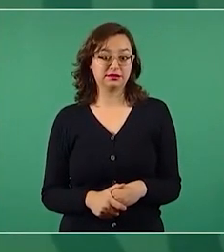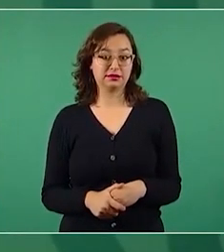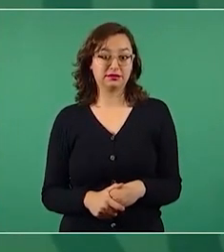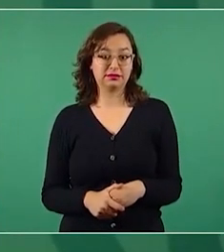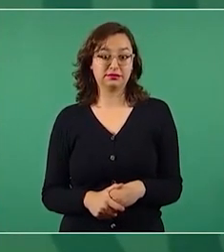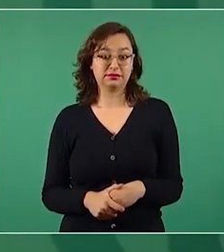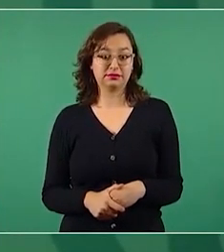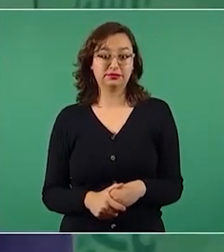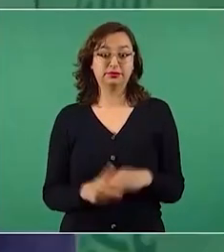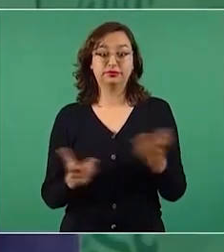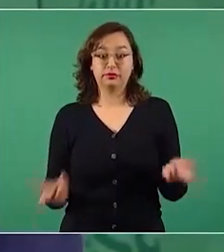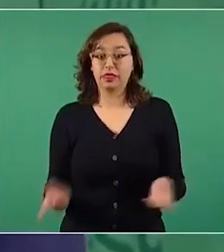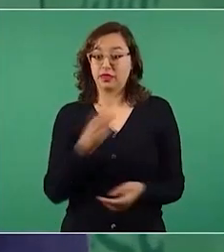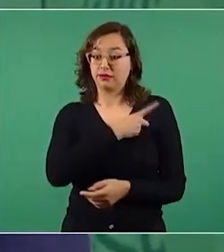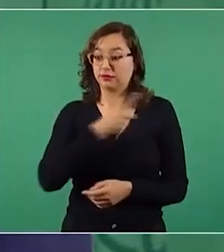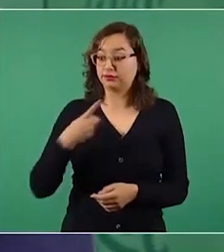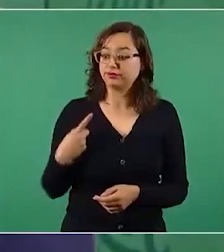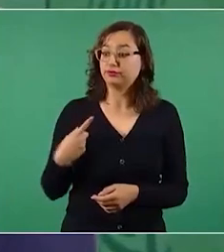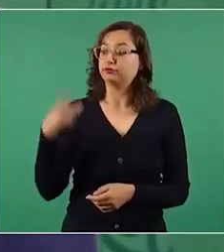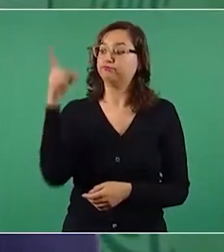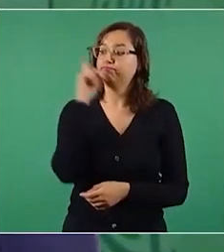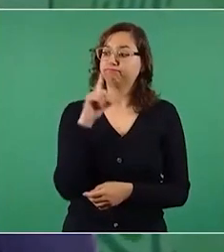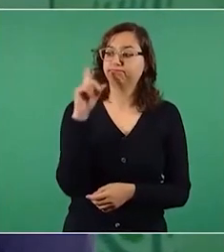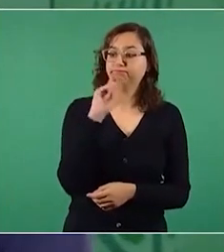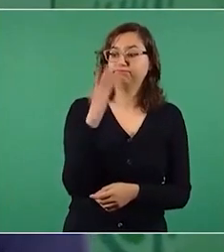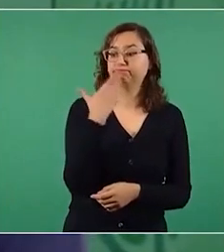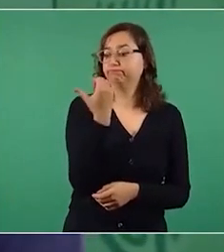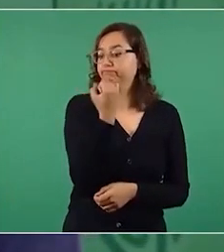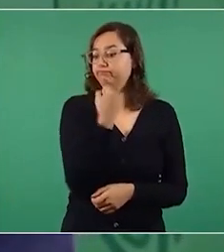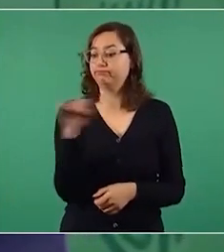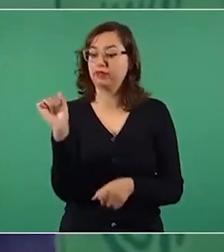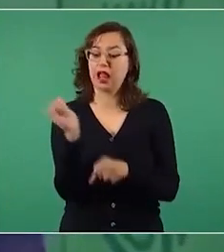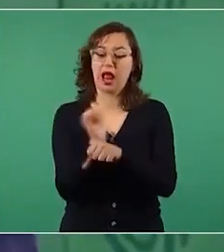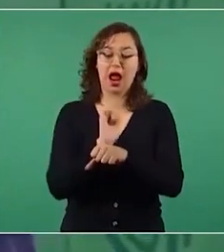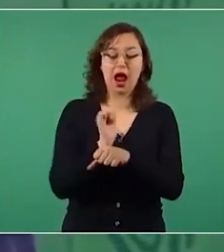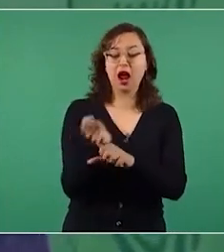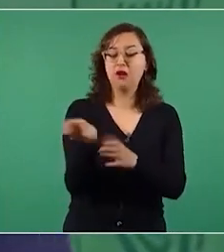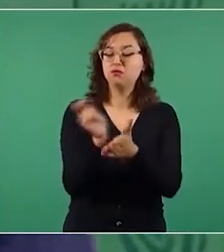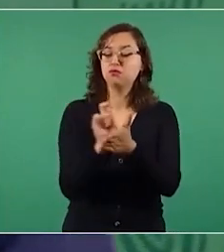del Istmo de